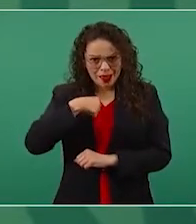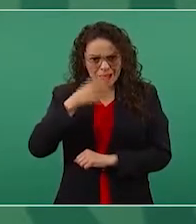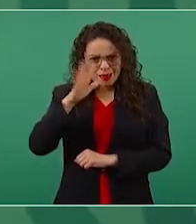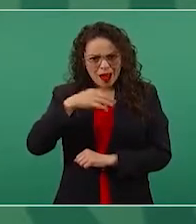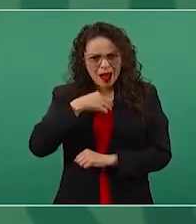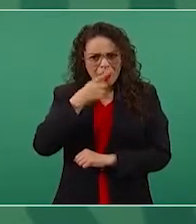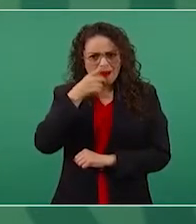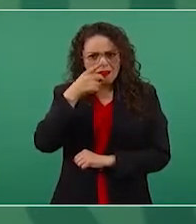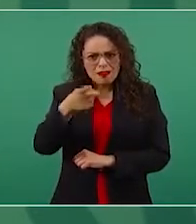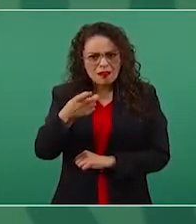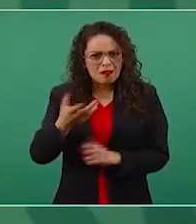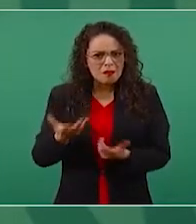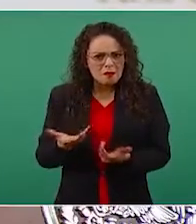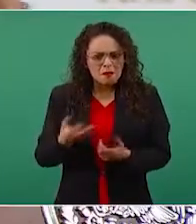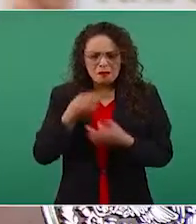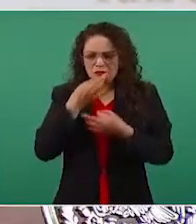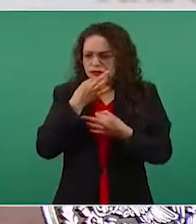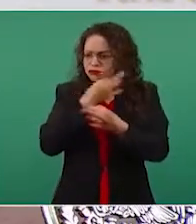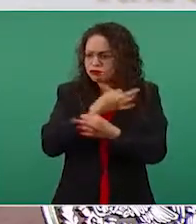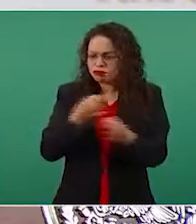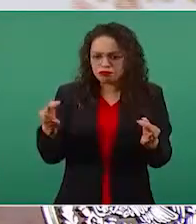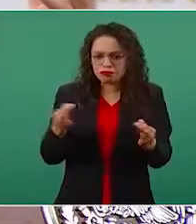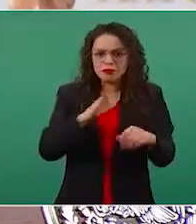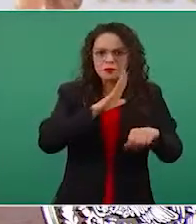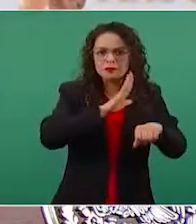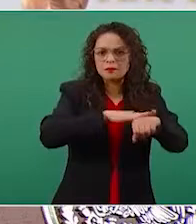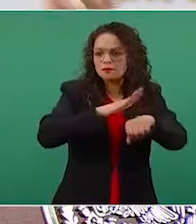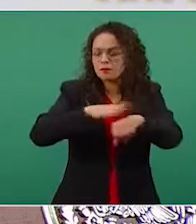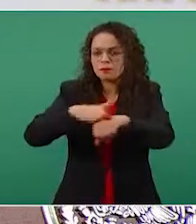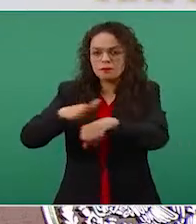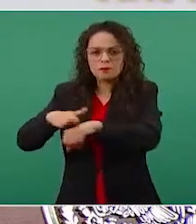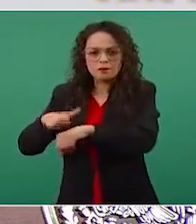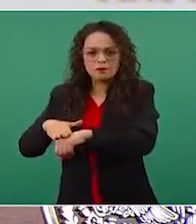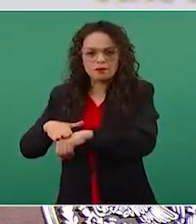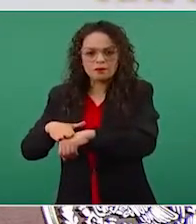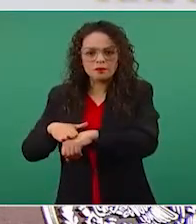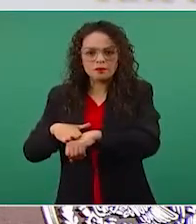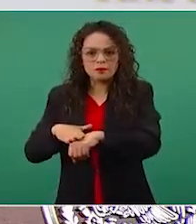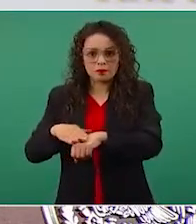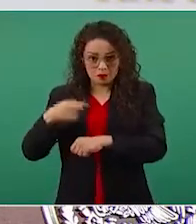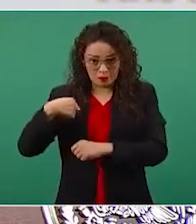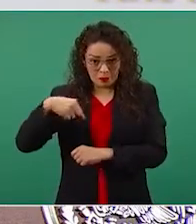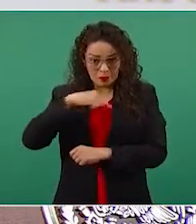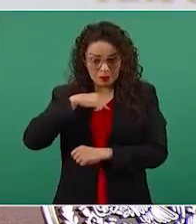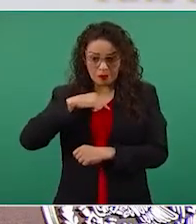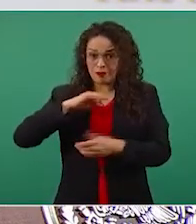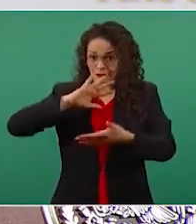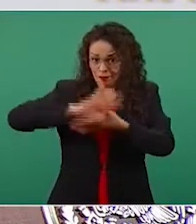si es de dominio público, lo estoy diciendo, no podemos ser cómplice